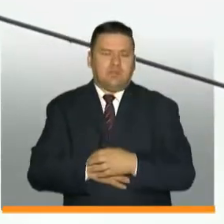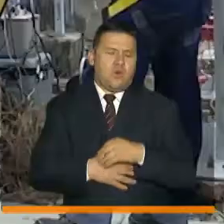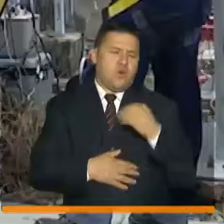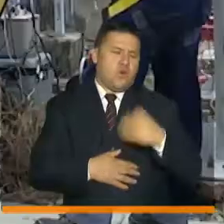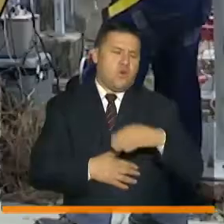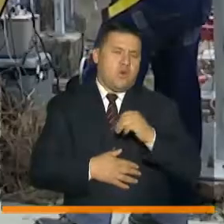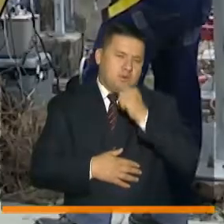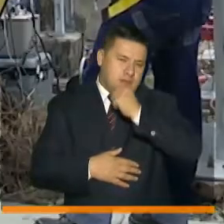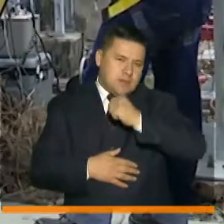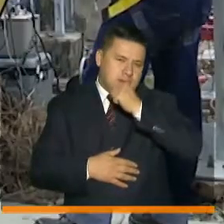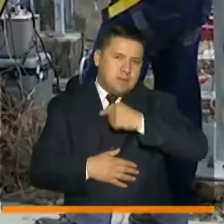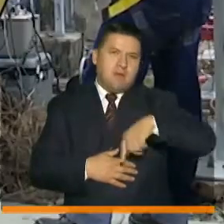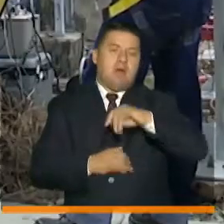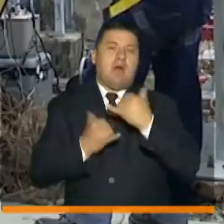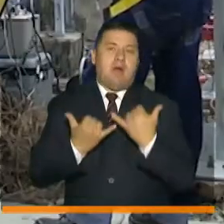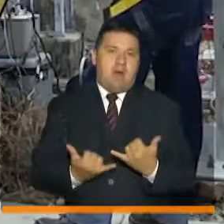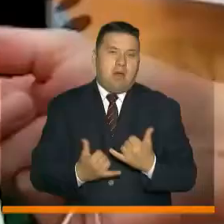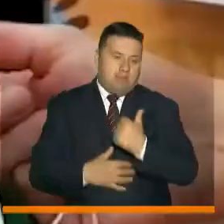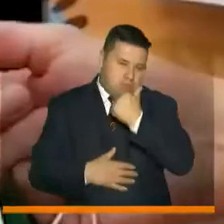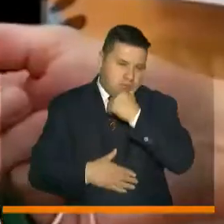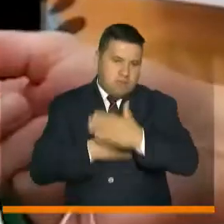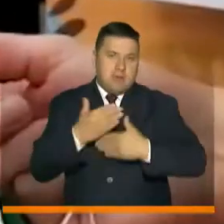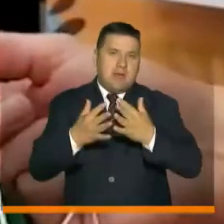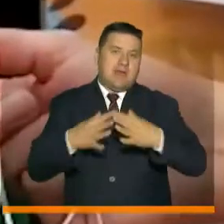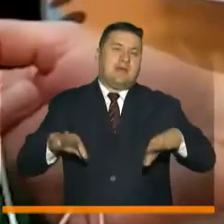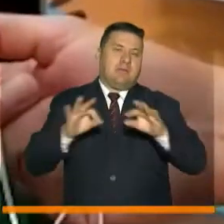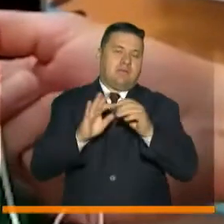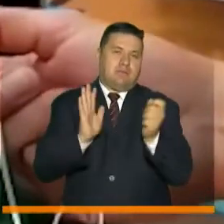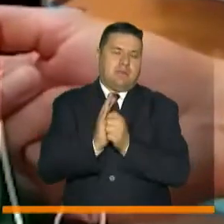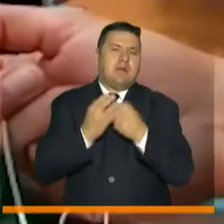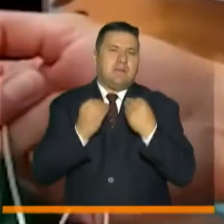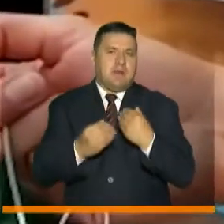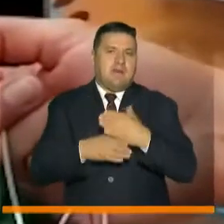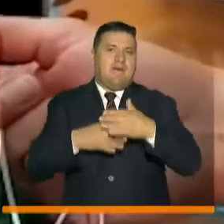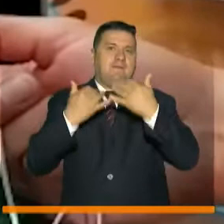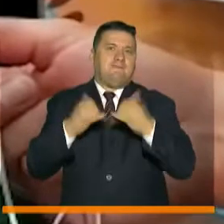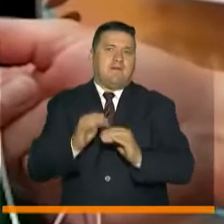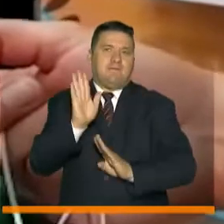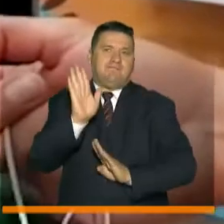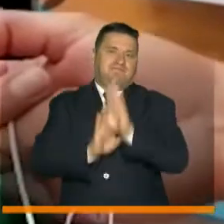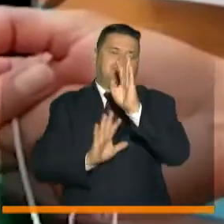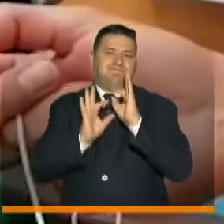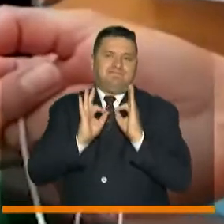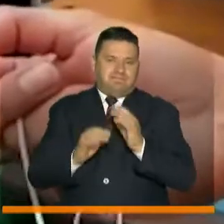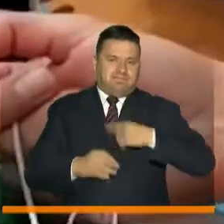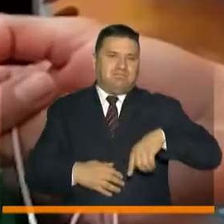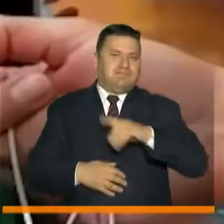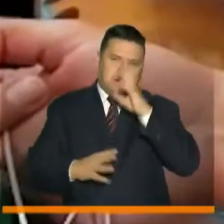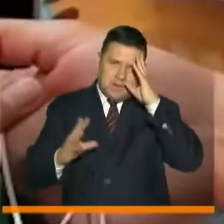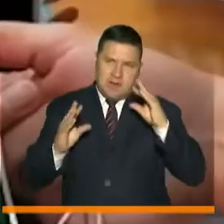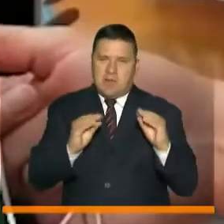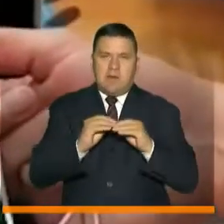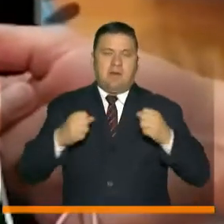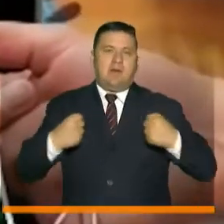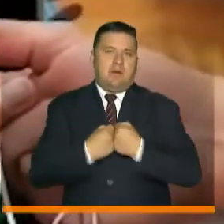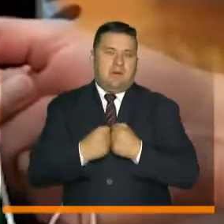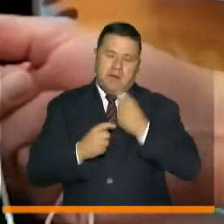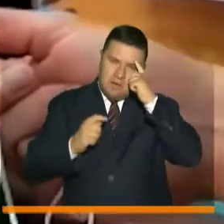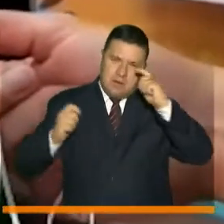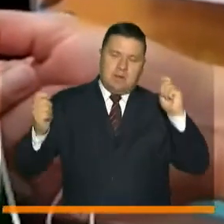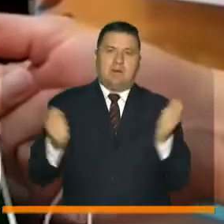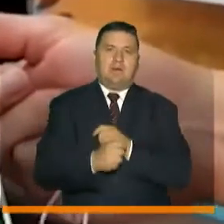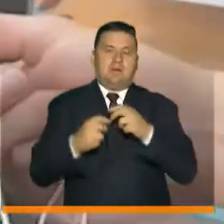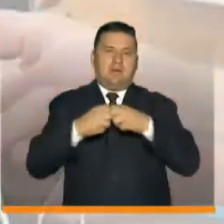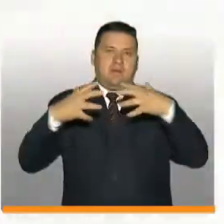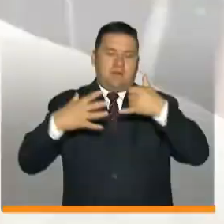sido muy pacientes, pero ahora la paciencia es importante para terminar exitosamente de consolidar este cambio